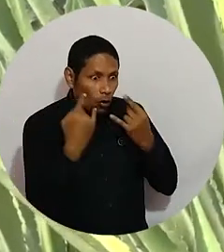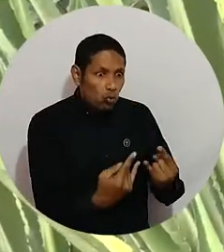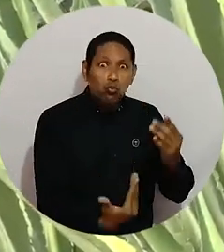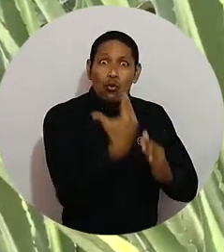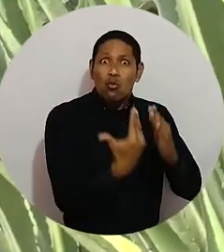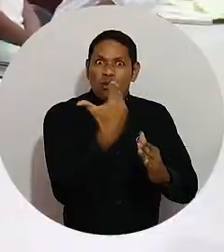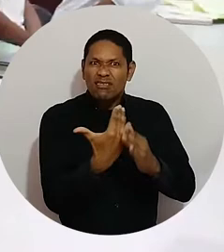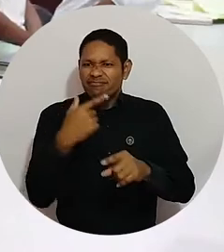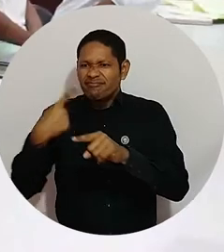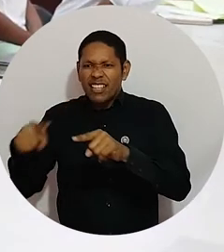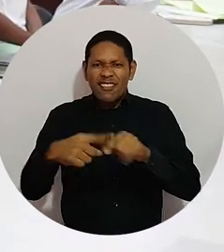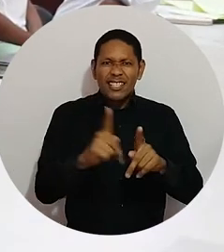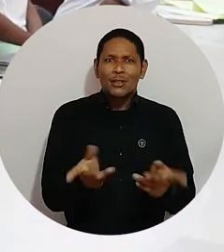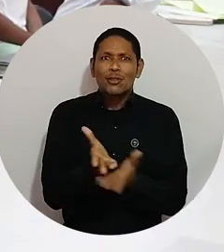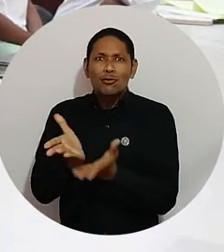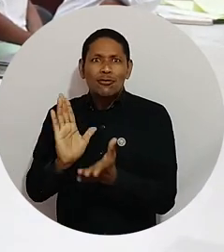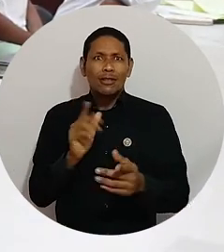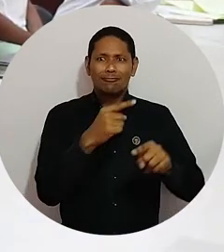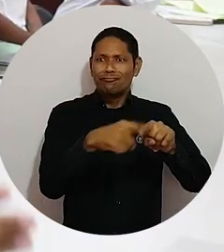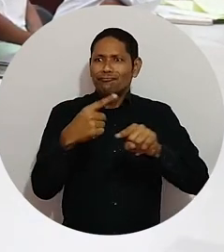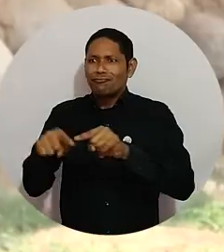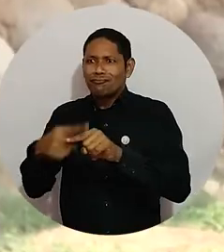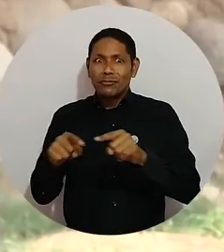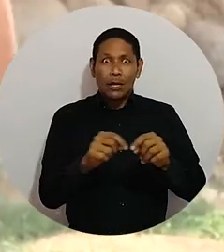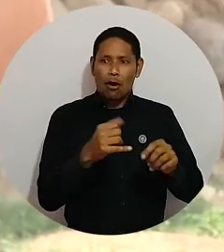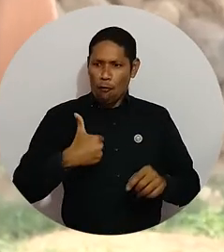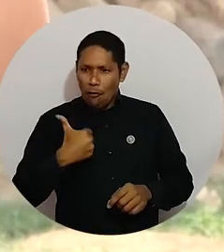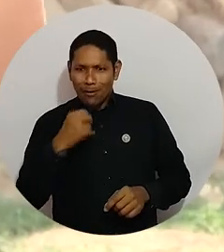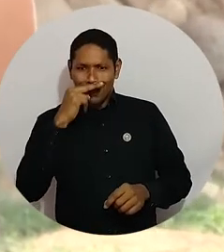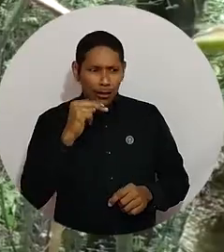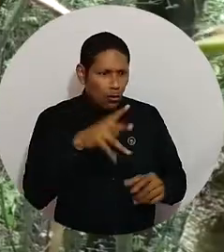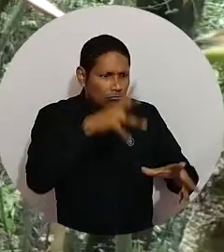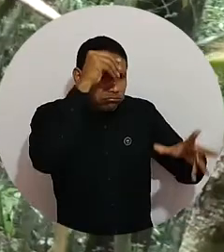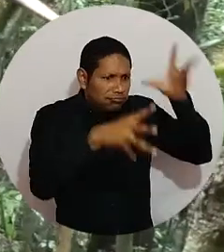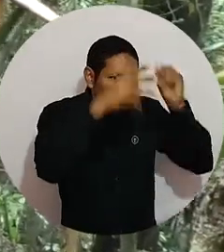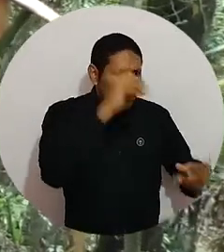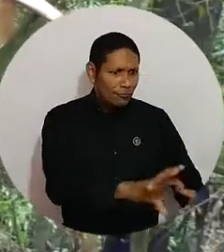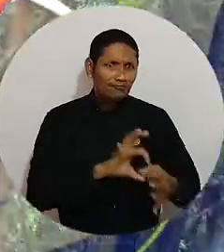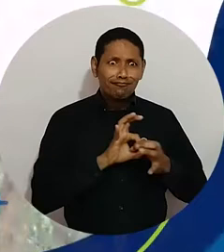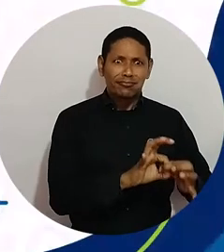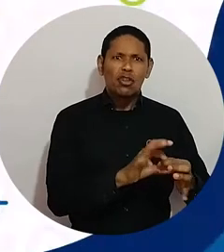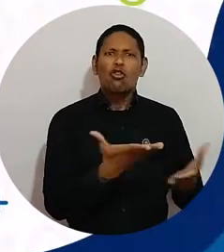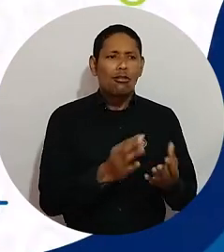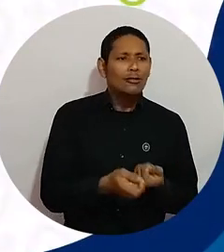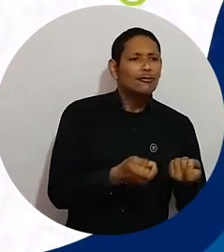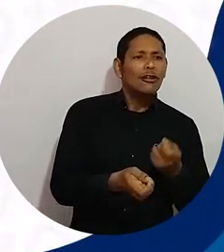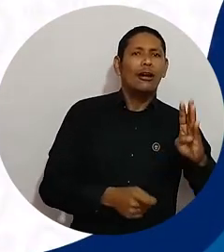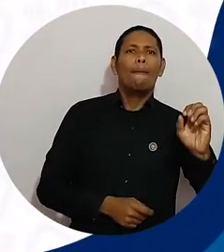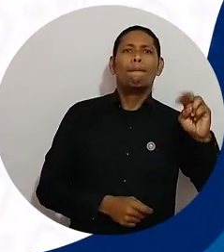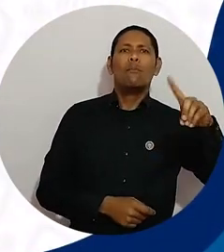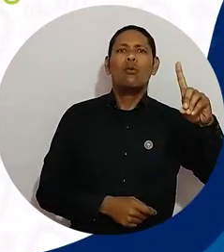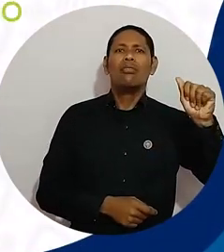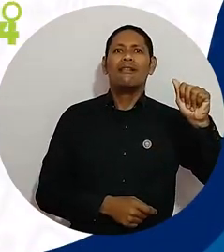encuentra abierto a agrupar a estudiantes de distintas áreas del conocimiento para empoderar a niños y jóvenes de esta vereda enclavada en el corregimiento de